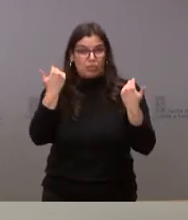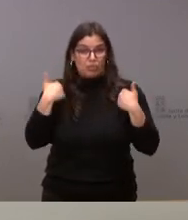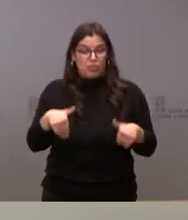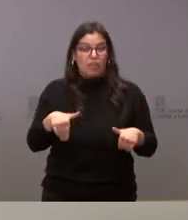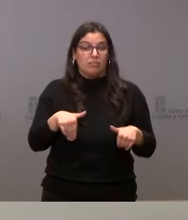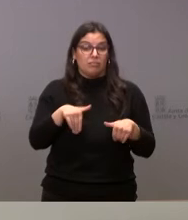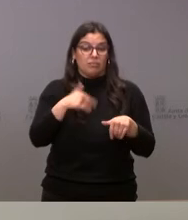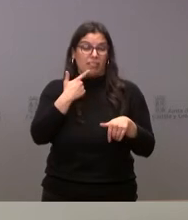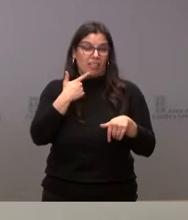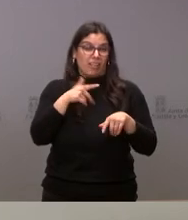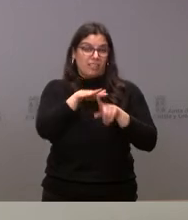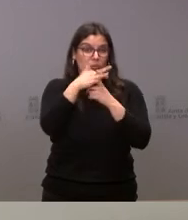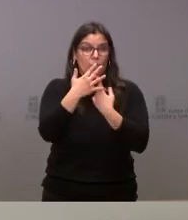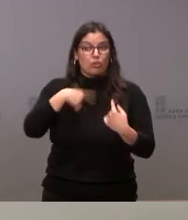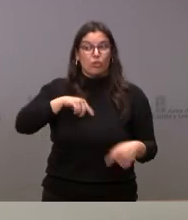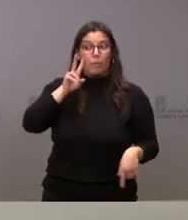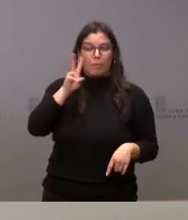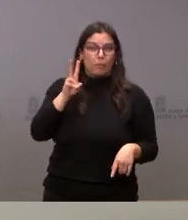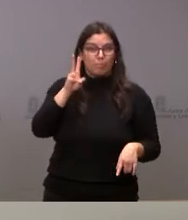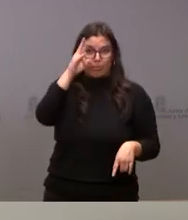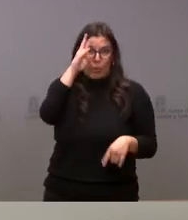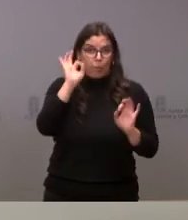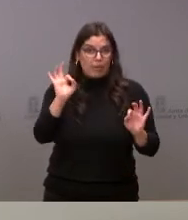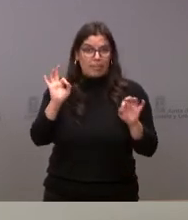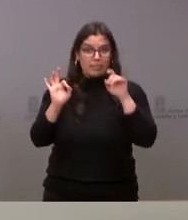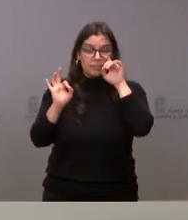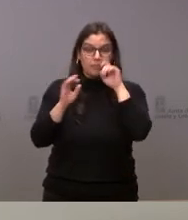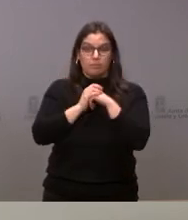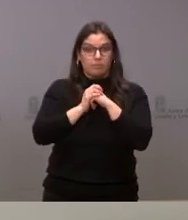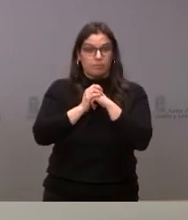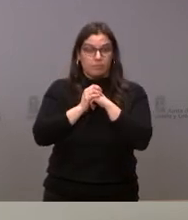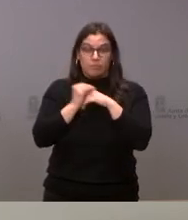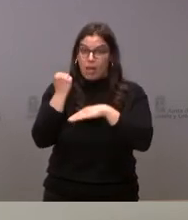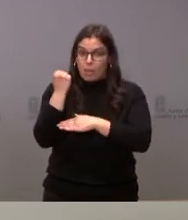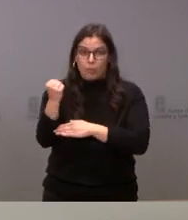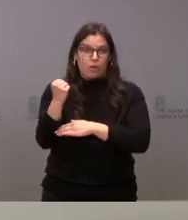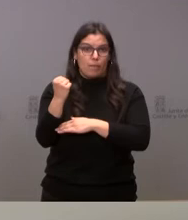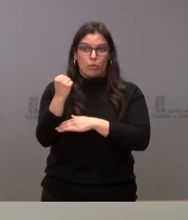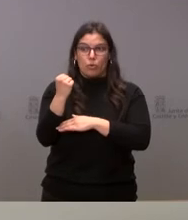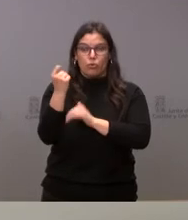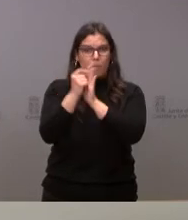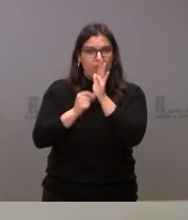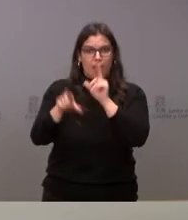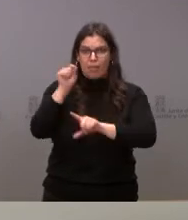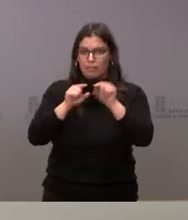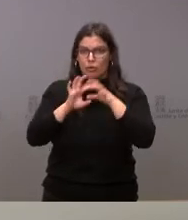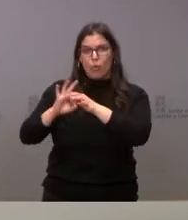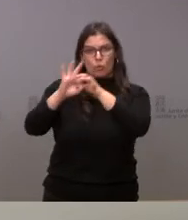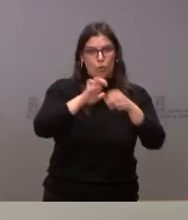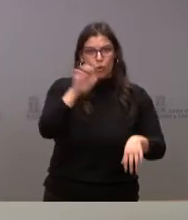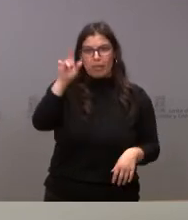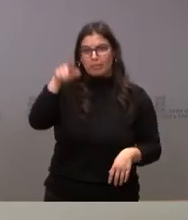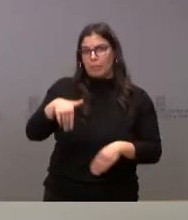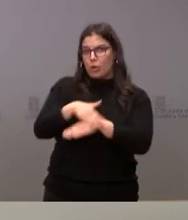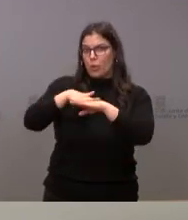analizaba la situación de Ucrania, que lo vemos con preocupación, que apoyamos la posición y las medidas que pueda tomar la Unión Europea y el Gobierno